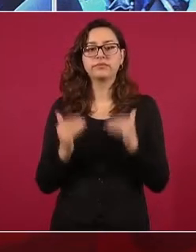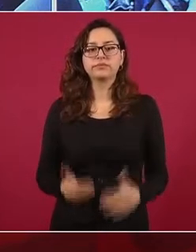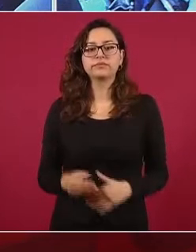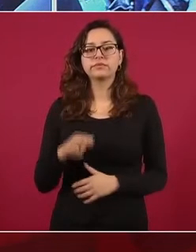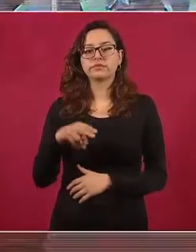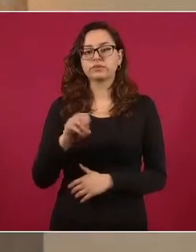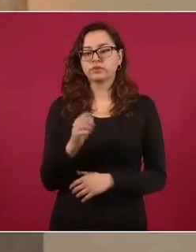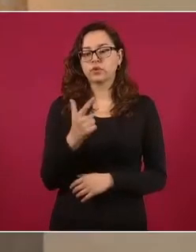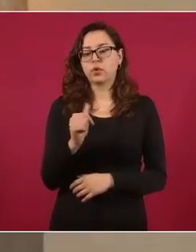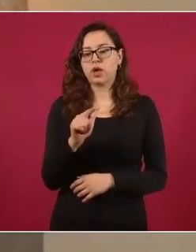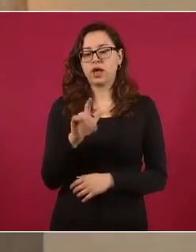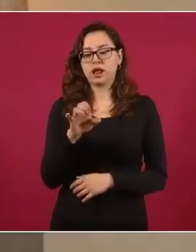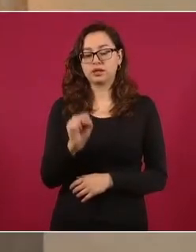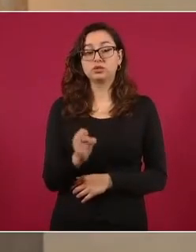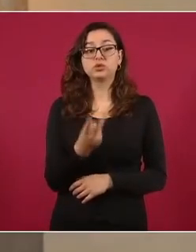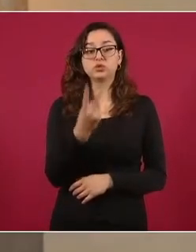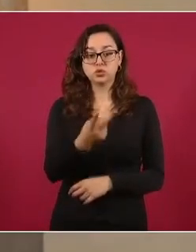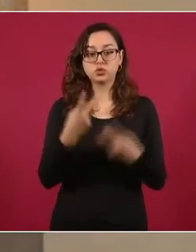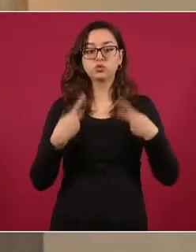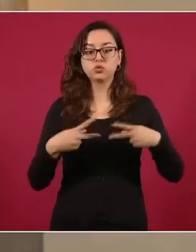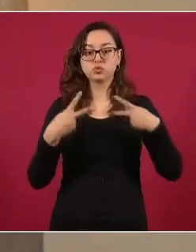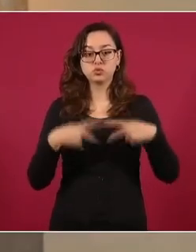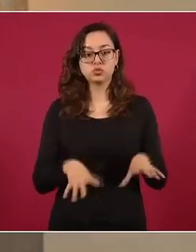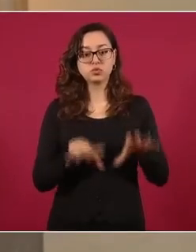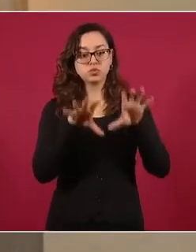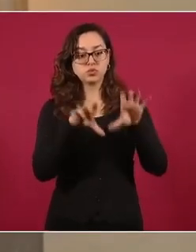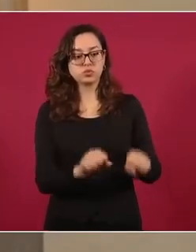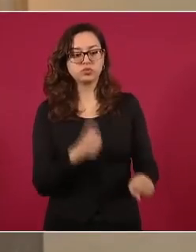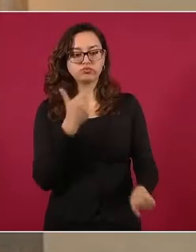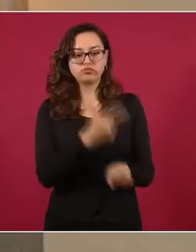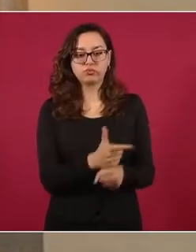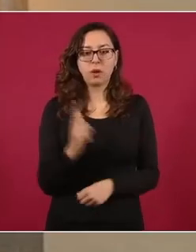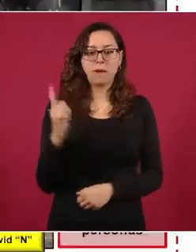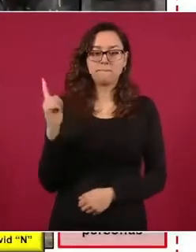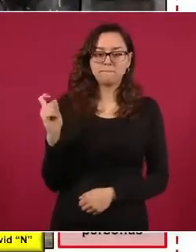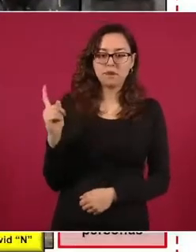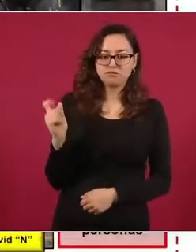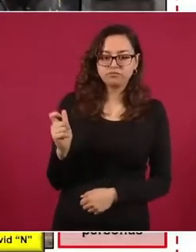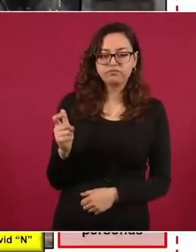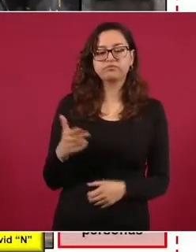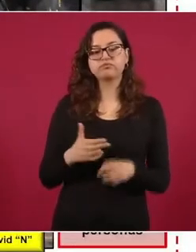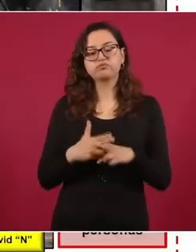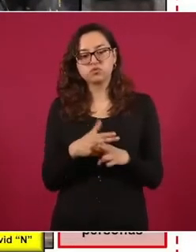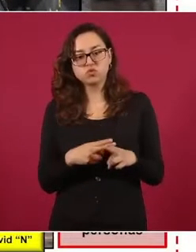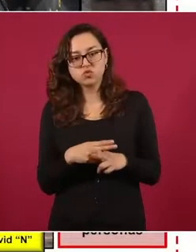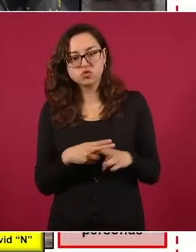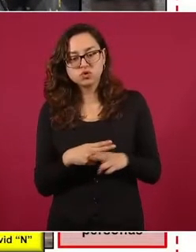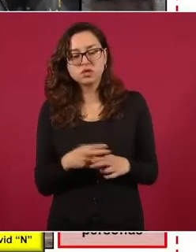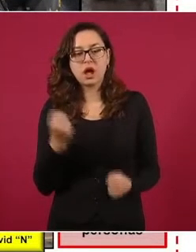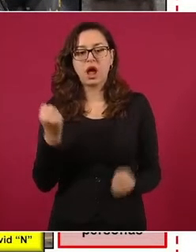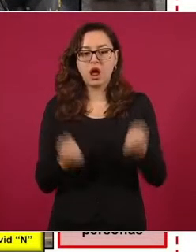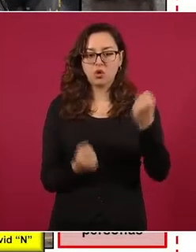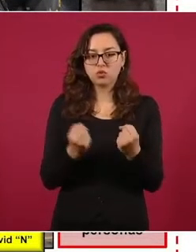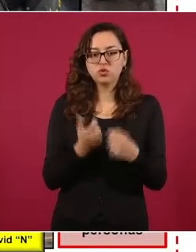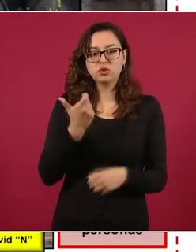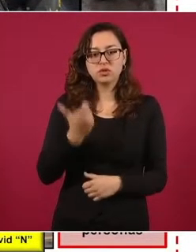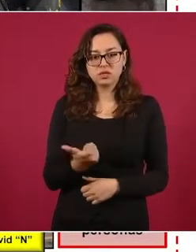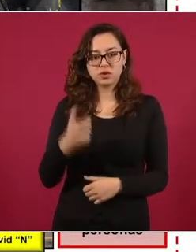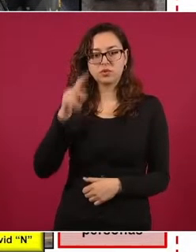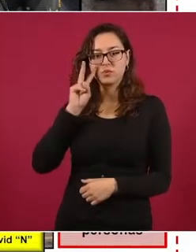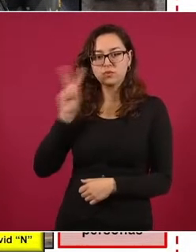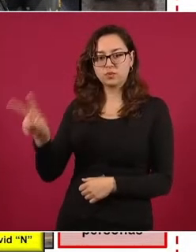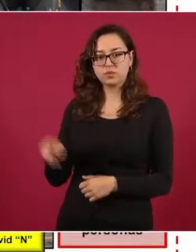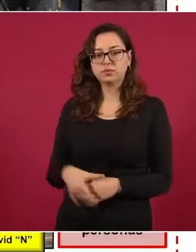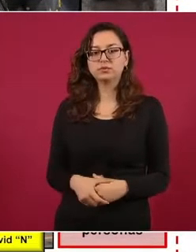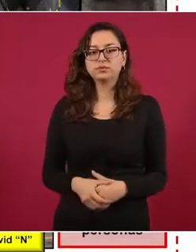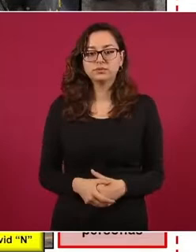personas detenidas con armas cortas, armas punzocortantes, vehículos y dinero, entre